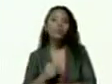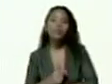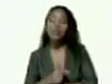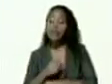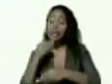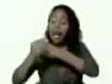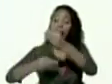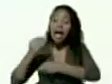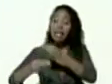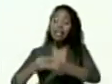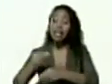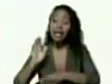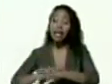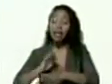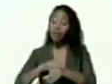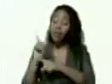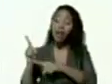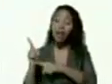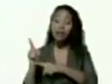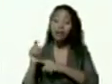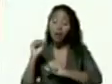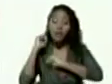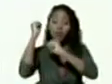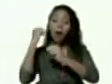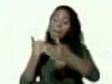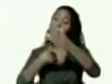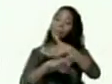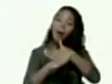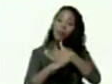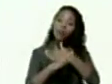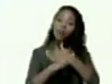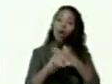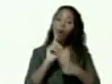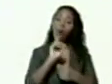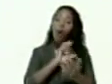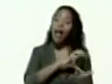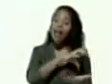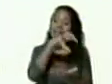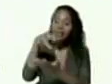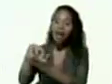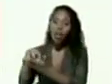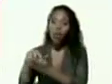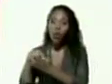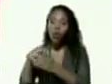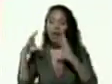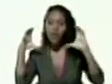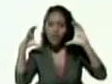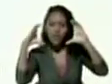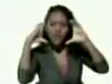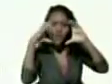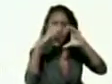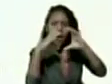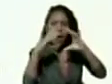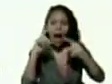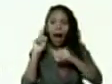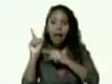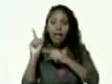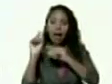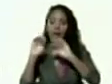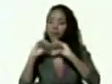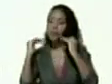forman parte de la vanguardia vámonos a un estado que está concentrado en el gimnasio